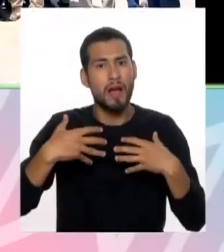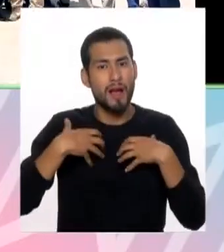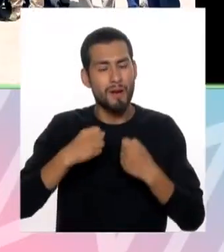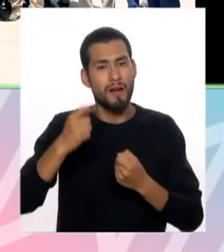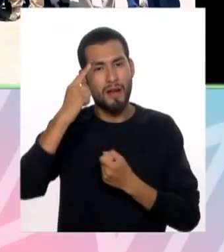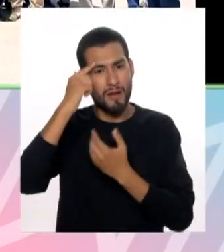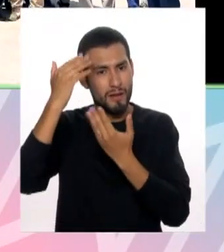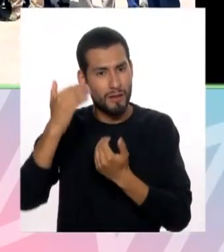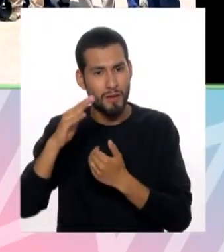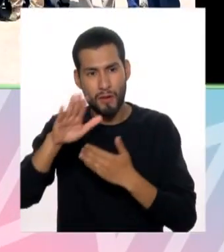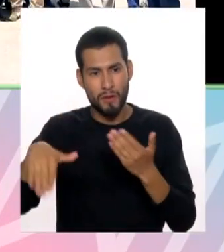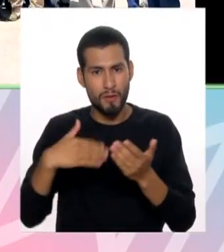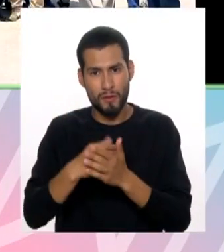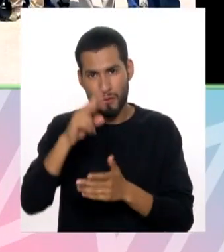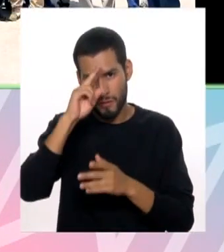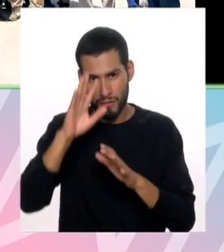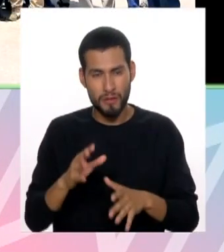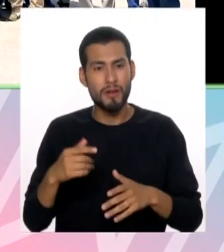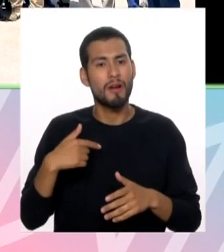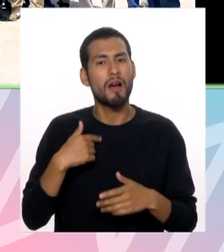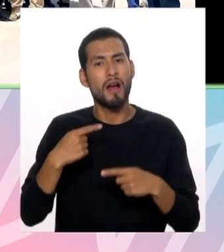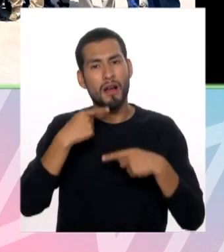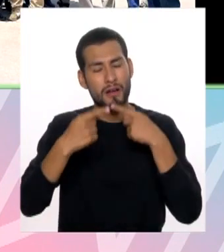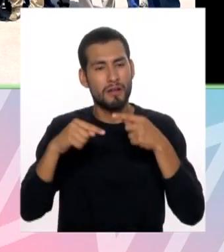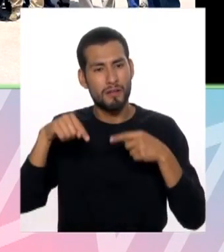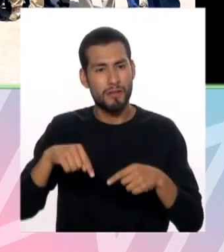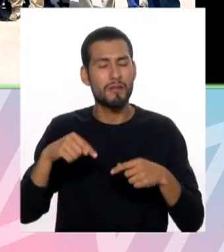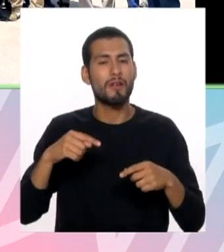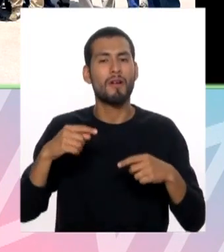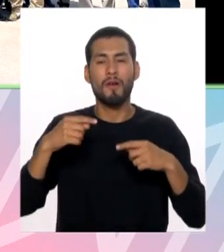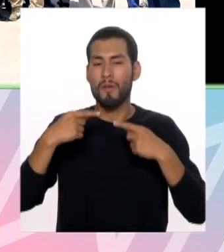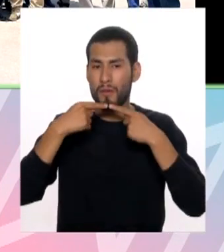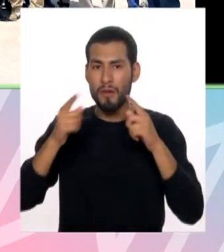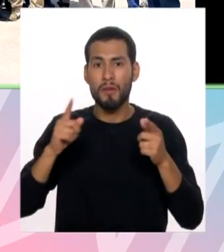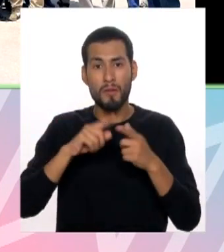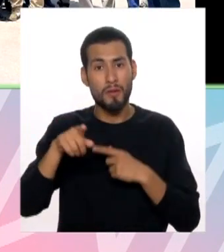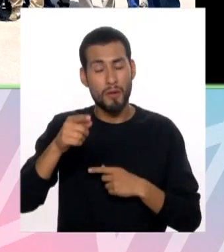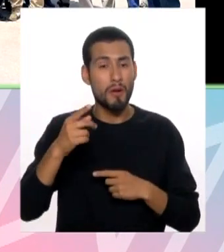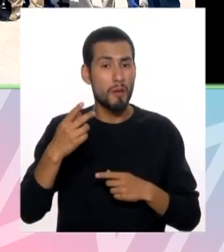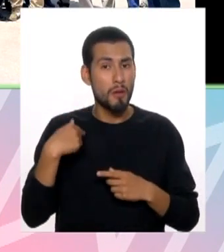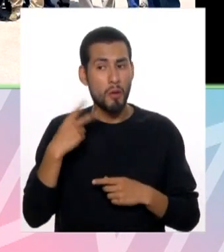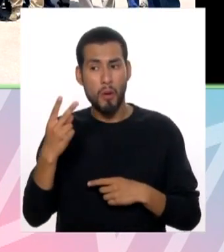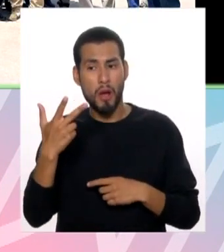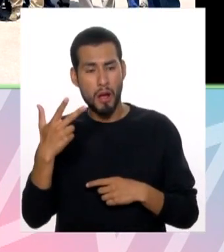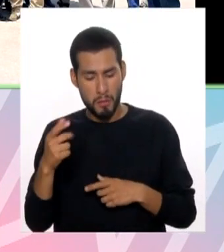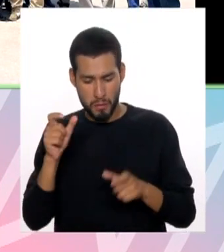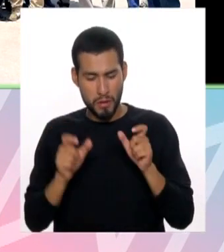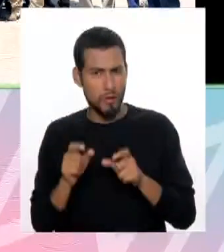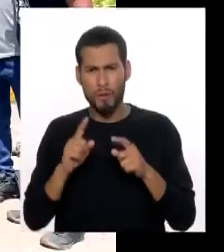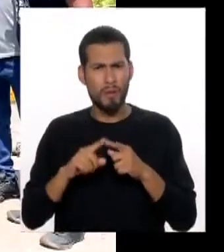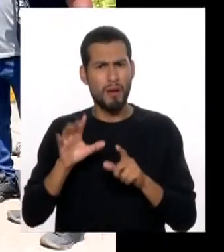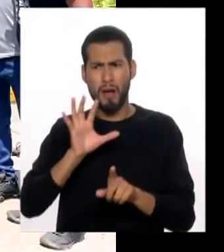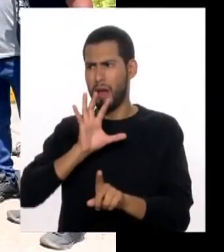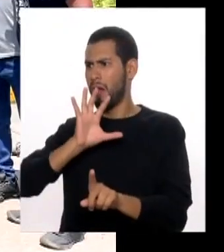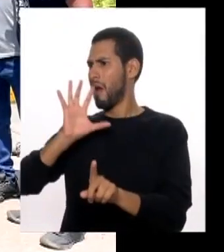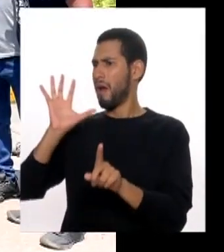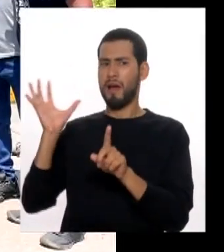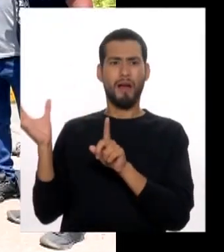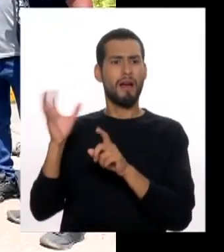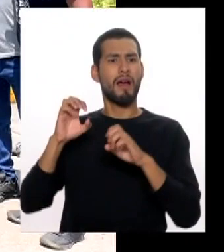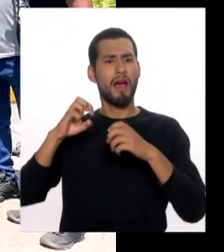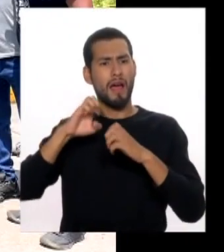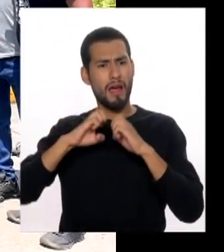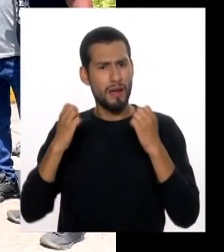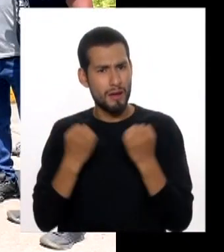esperanza a todos los peruanos y lo hacemos a través de esta señal. Pero donde ustedes probablemente vean a dos o tres personas, pero hay un equipo inmenso de